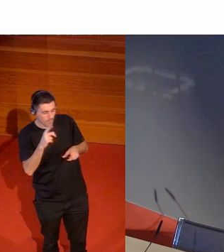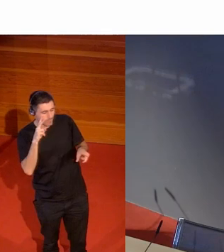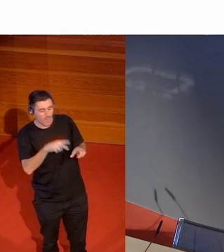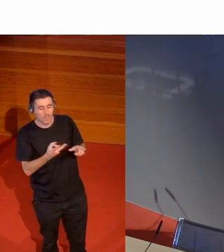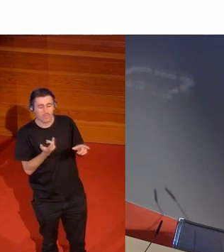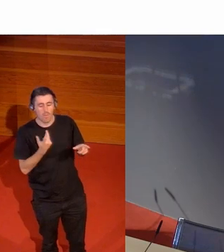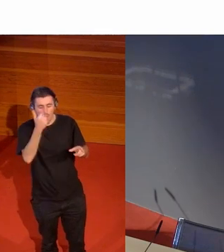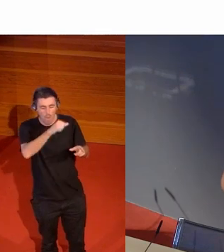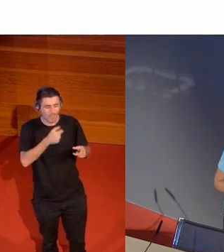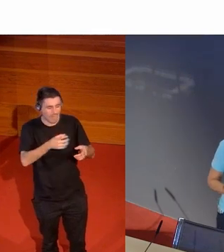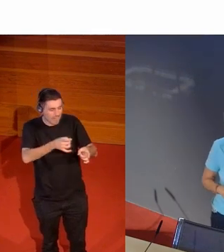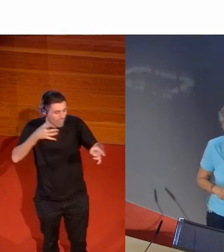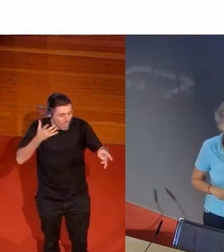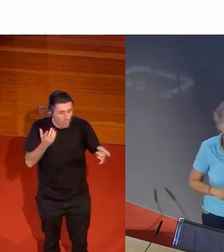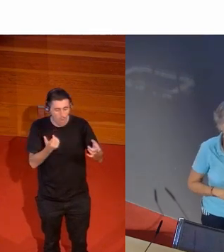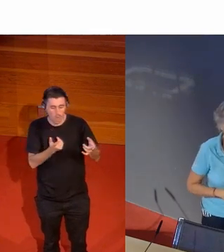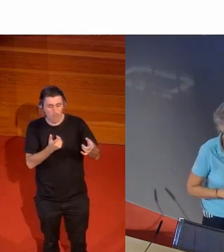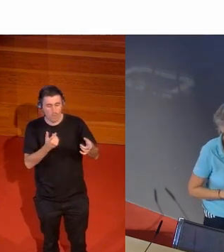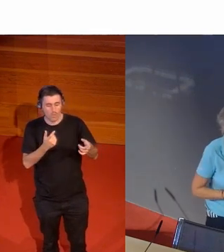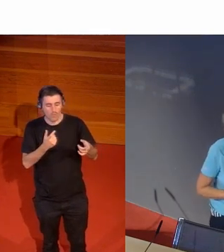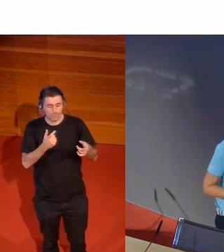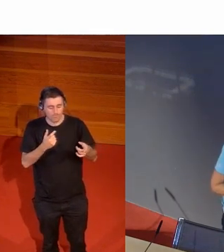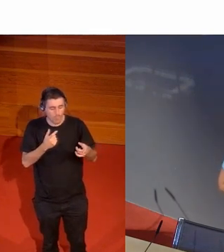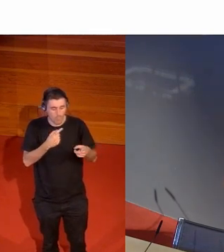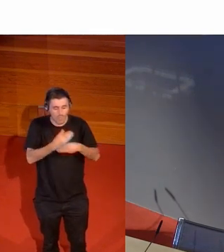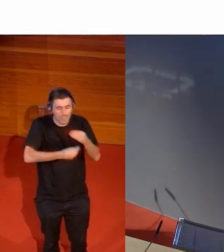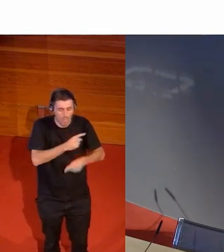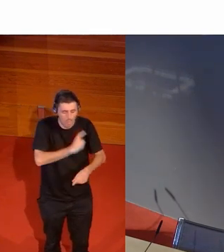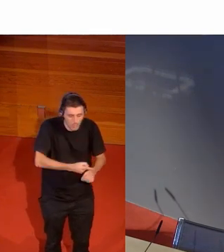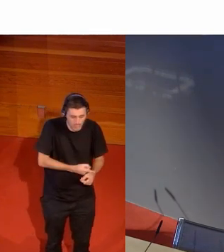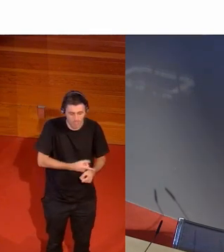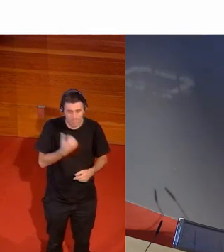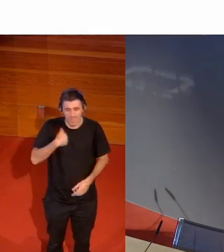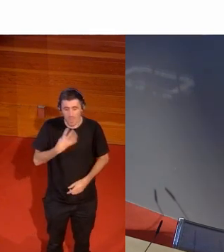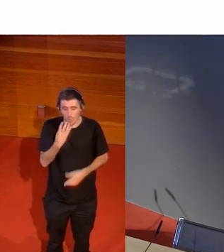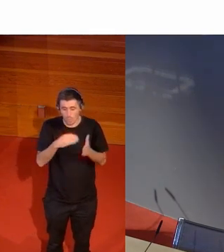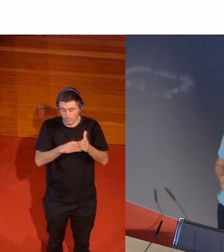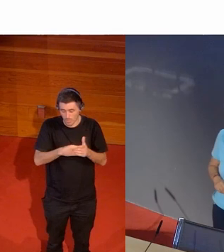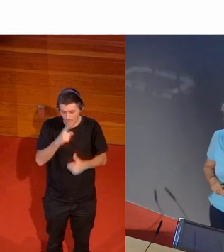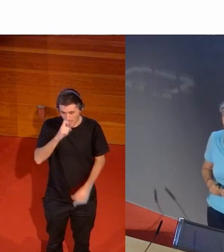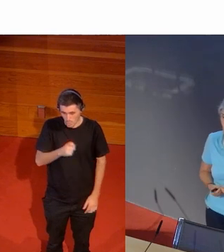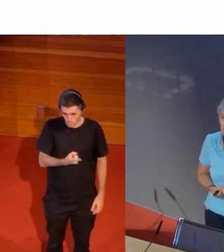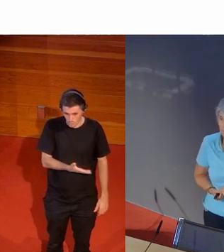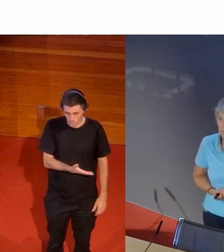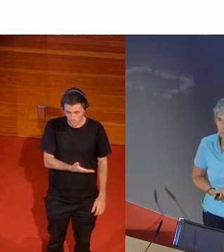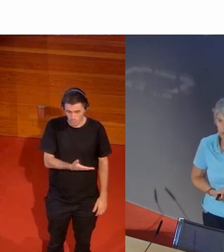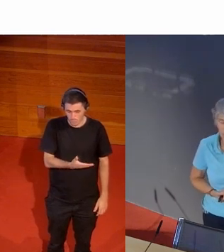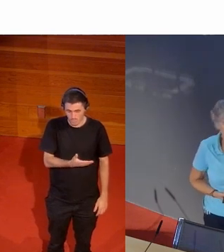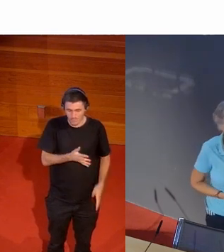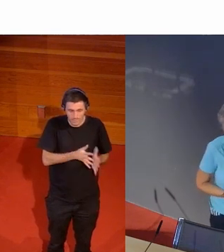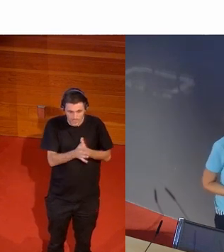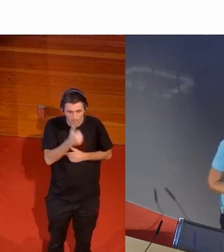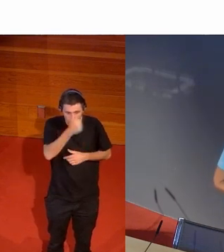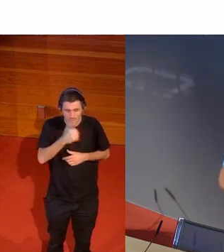de manera que hay utensilios en donde aparecen hace 4.000 años los señales de que los hombres hacían